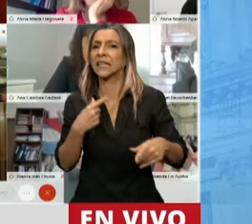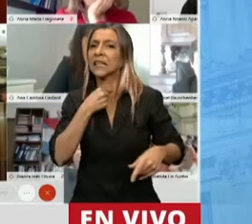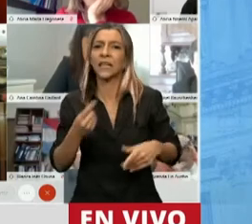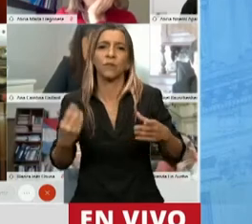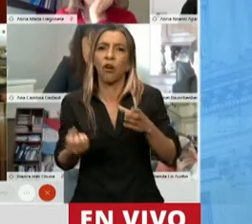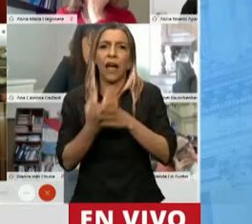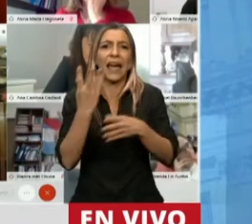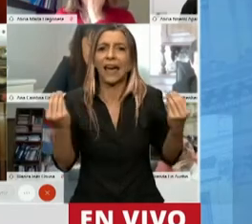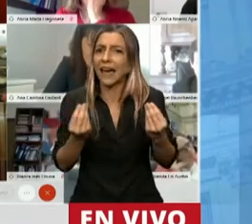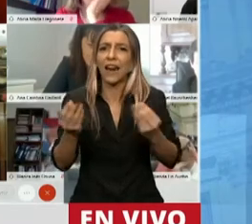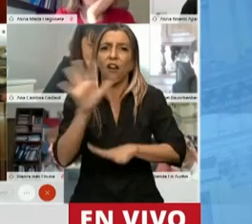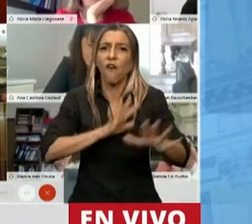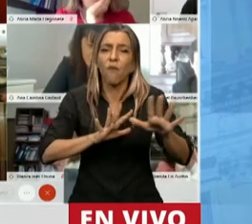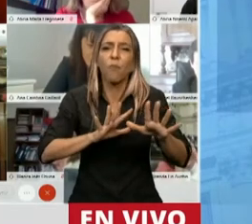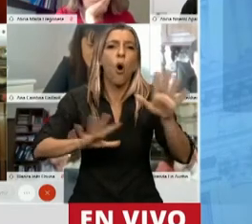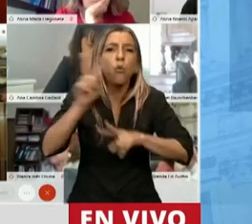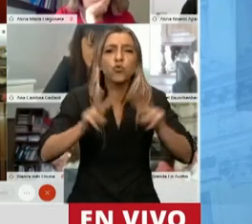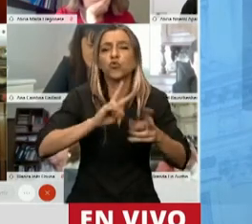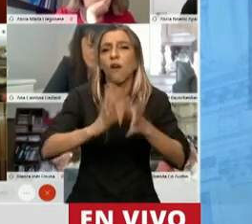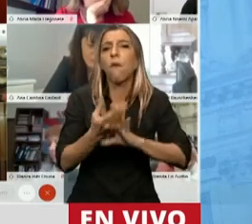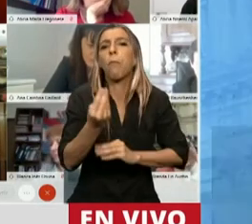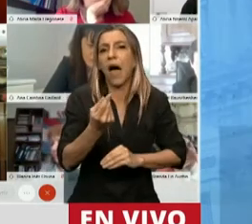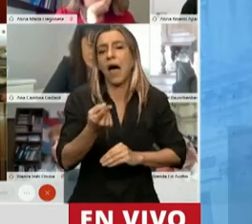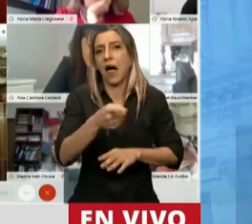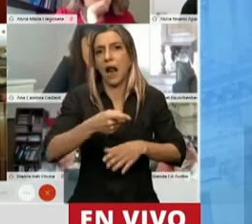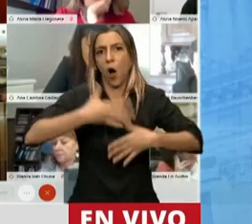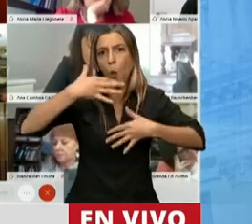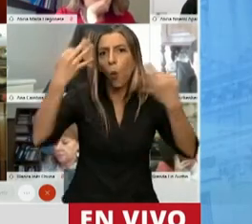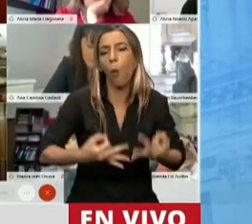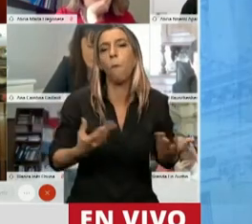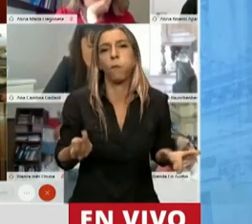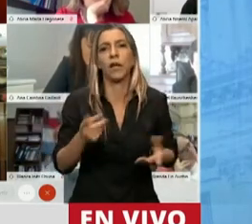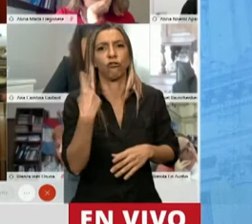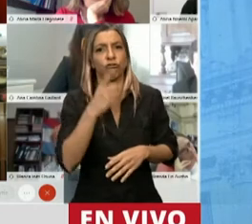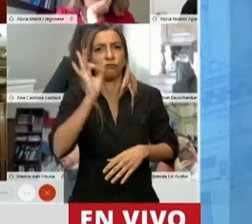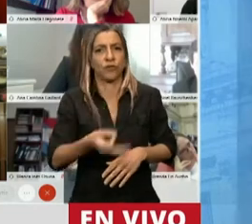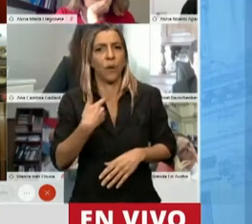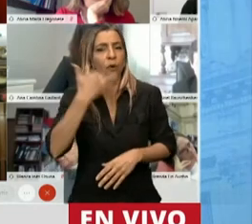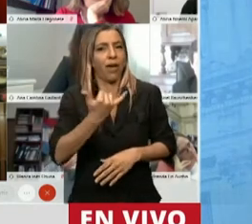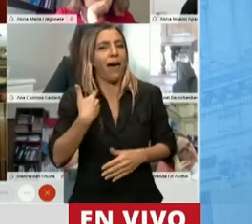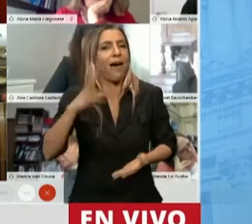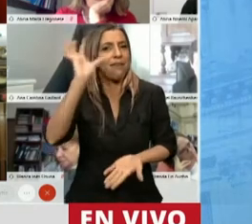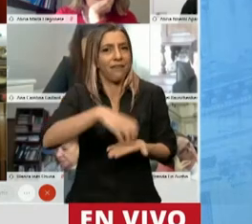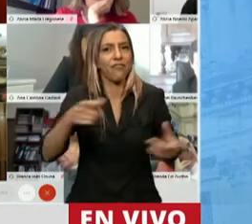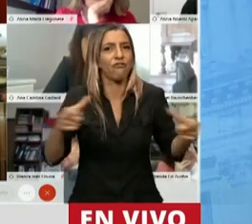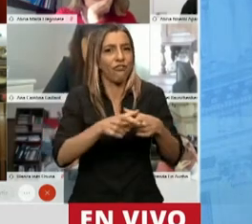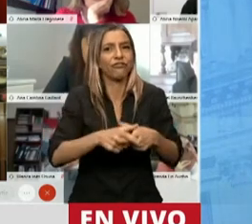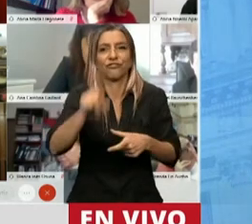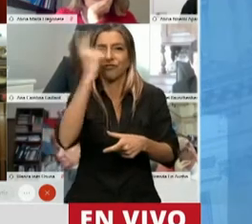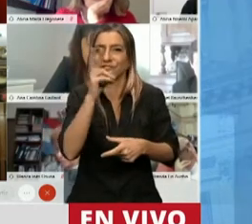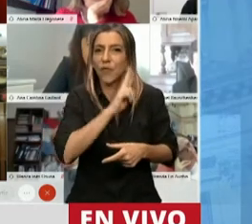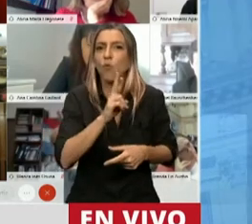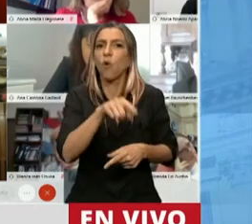que lo único que hace es multiplicar facultades del Consejo Provincial de la Mujer, que debiera actuar como coordinador entre todas